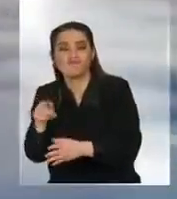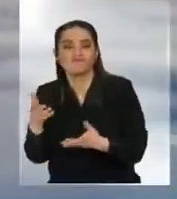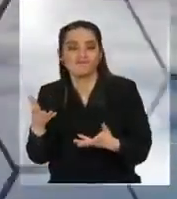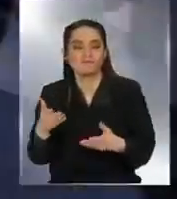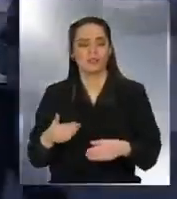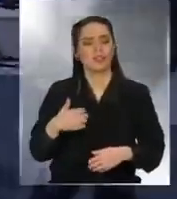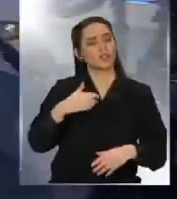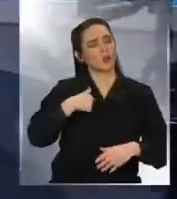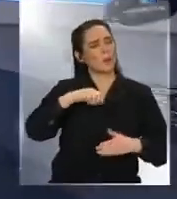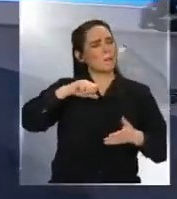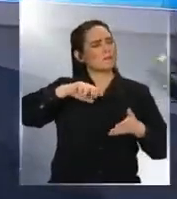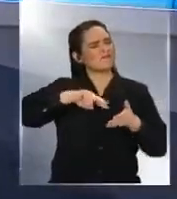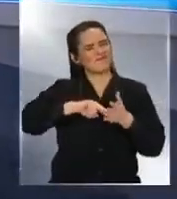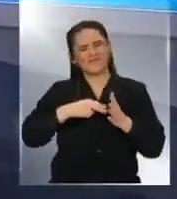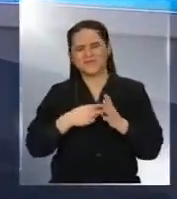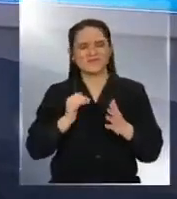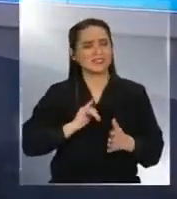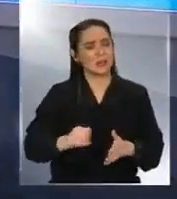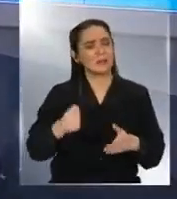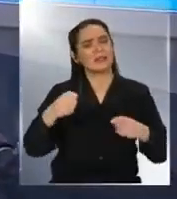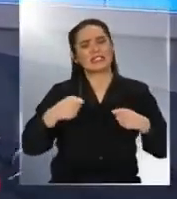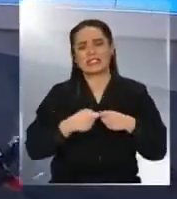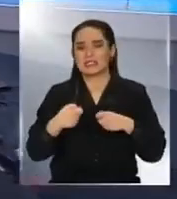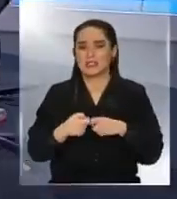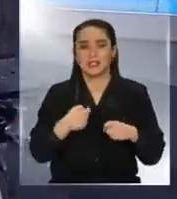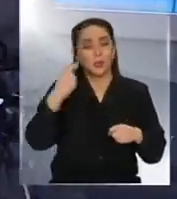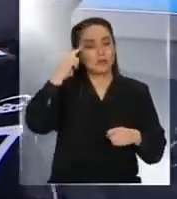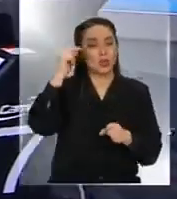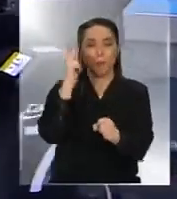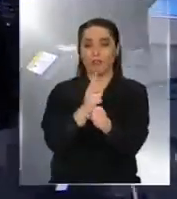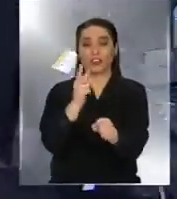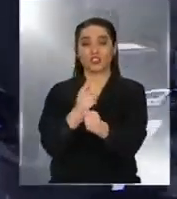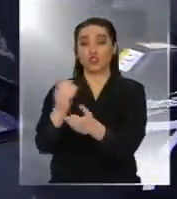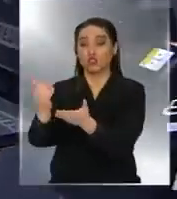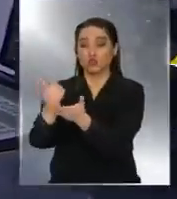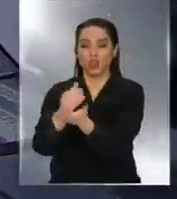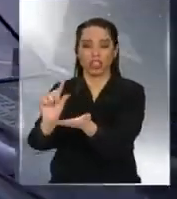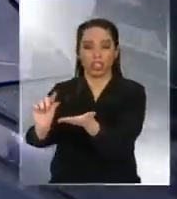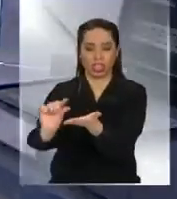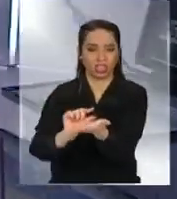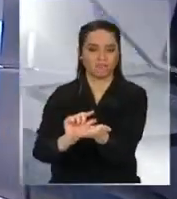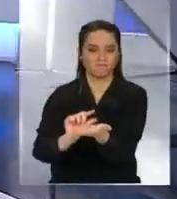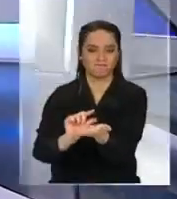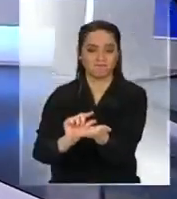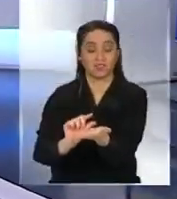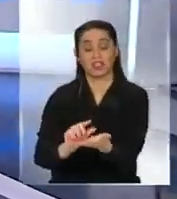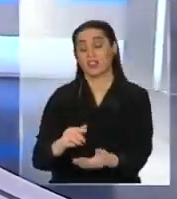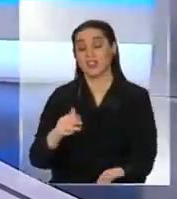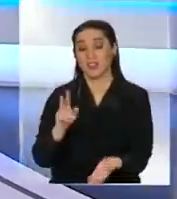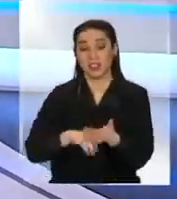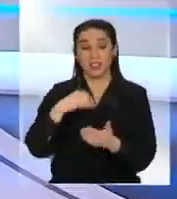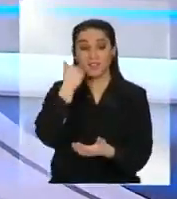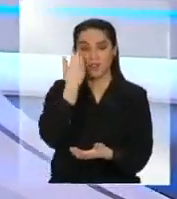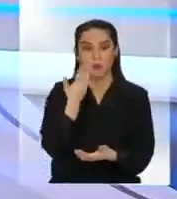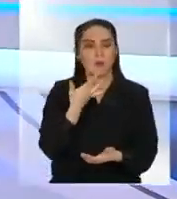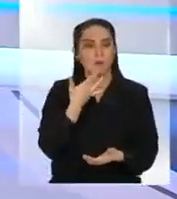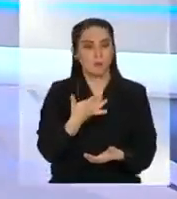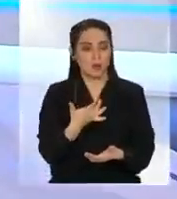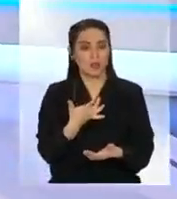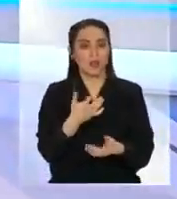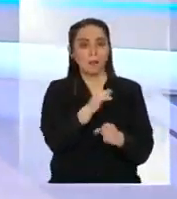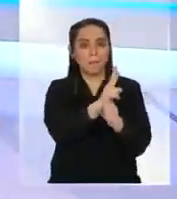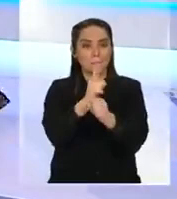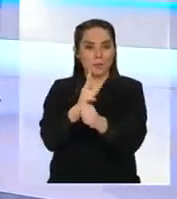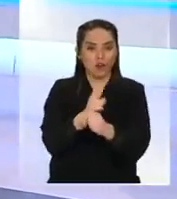tal vez solo, pero a mí me parece que ganan muy poco los profesores. A mí me parece que es una vergüenza porque ellos los construyen ustedes, ellos